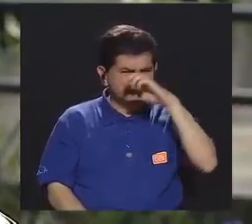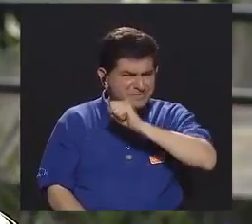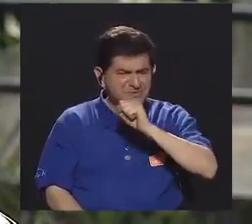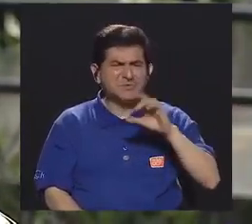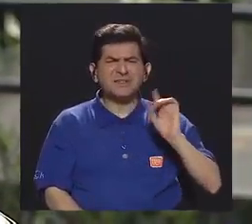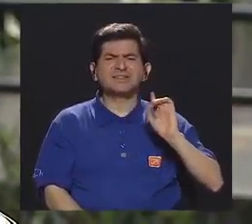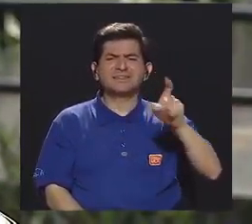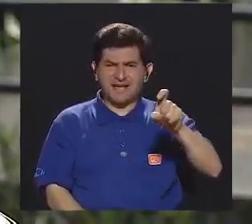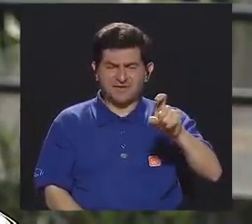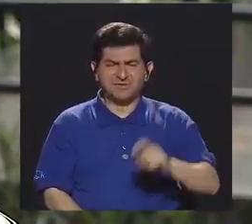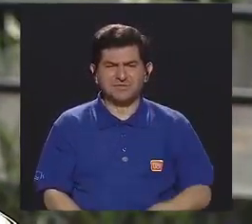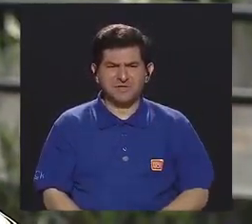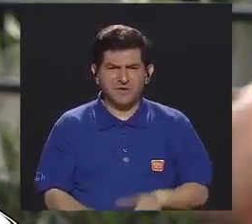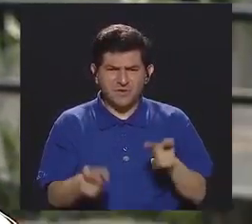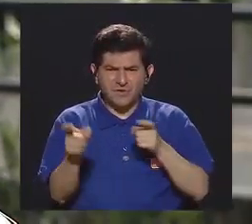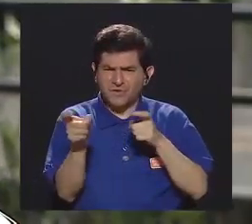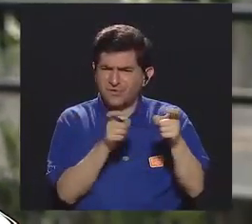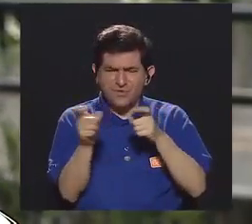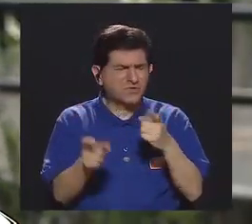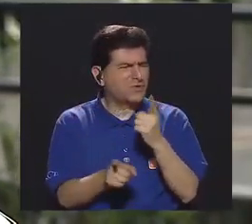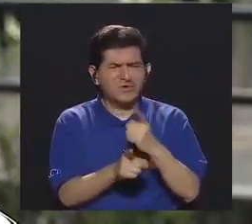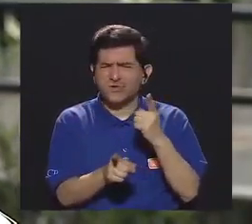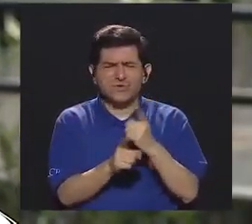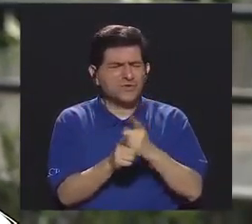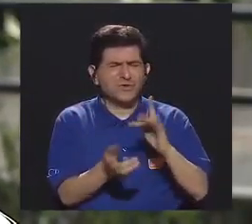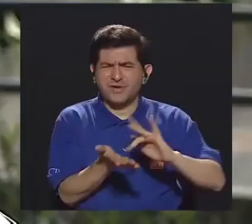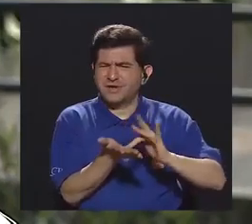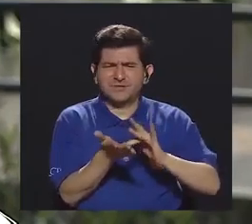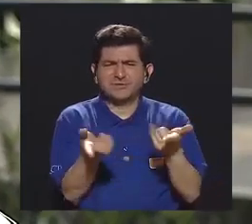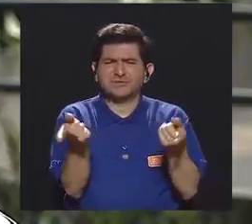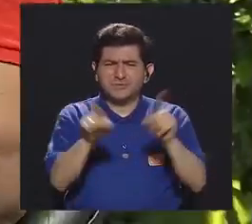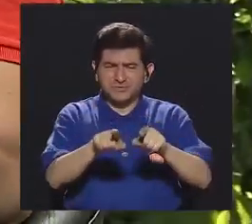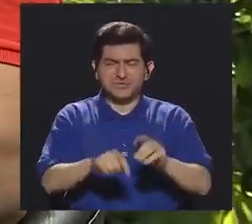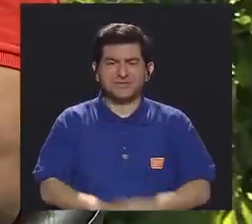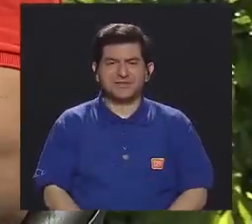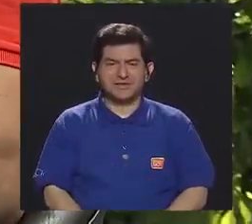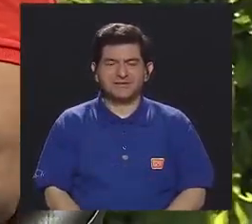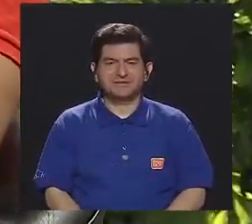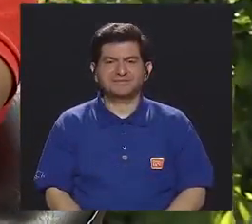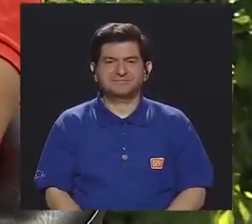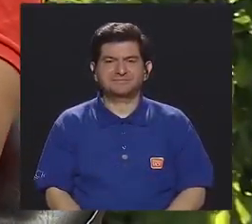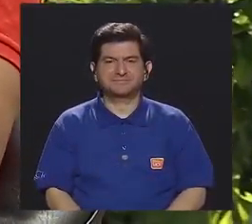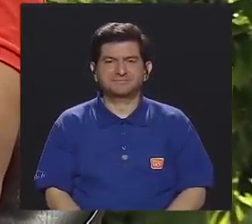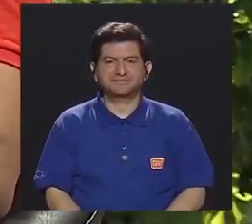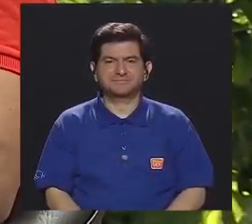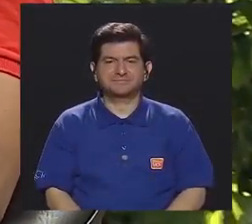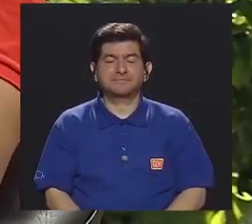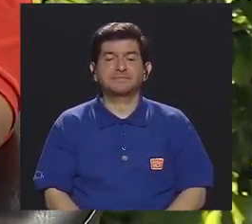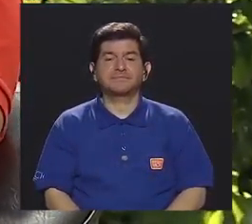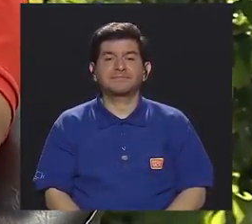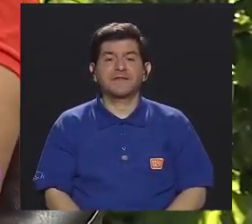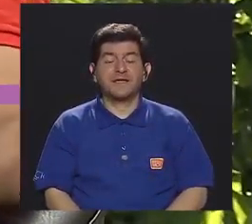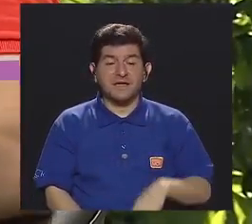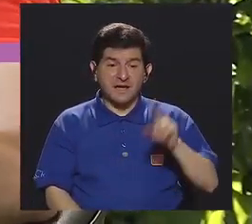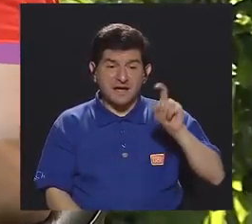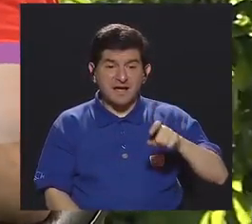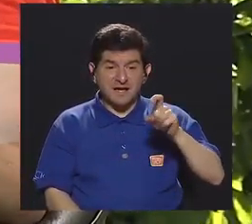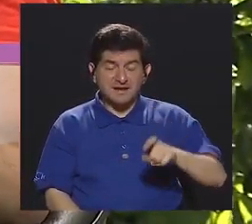que se detectó en el diagnóstico de un manejo inadecuado de los medicamentos. a no tener acceso a algo van a tener que